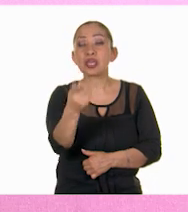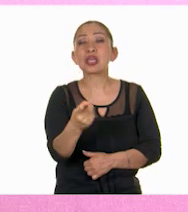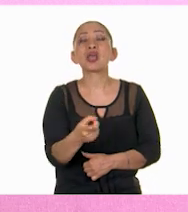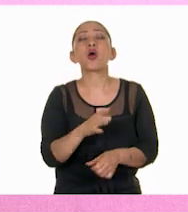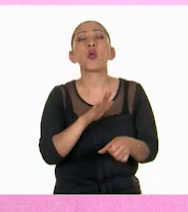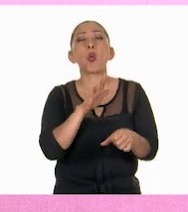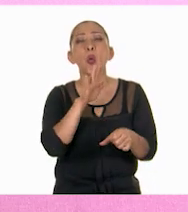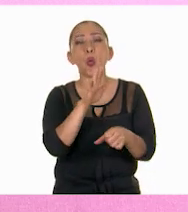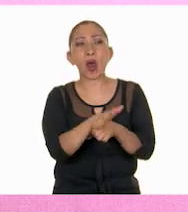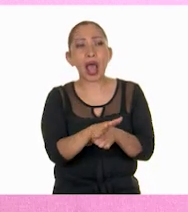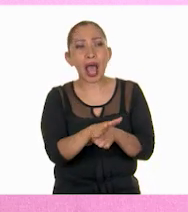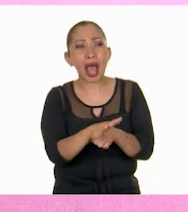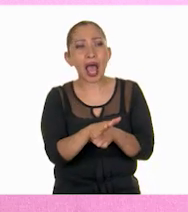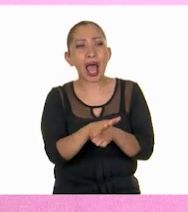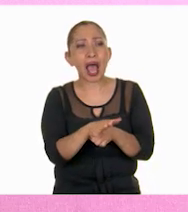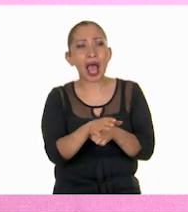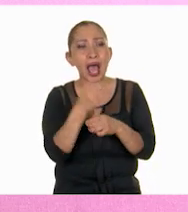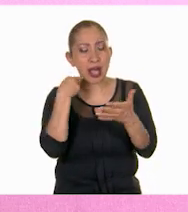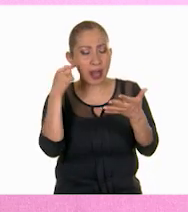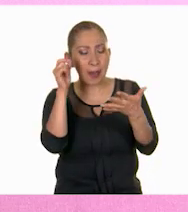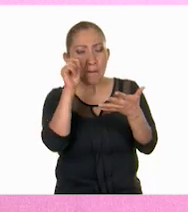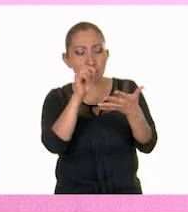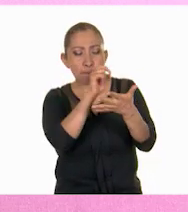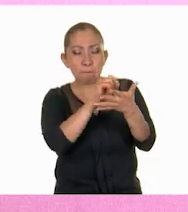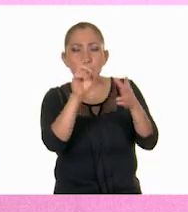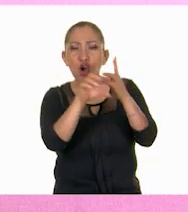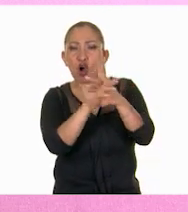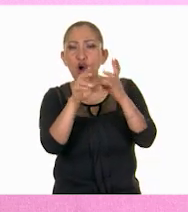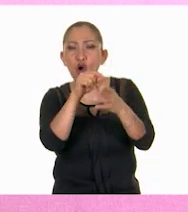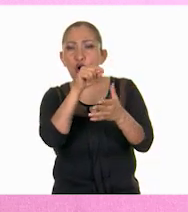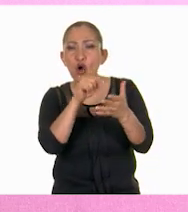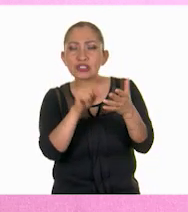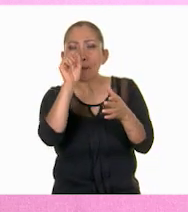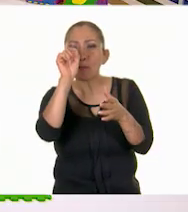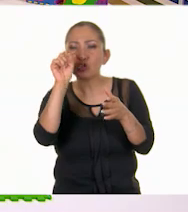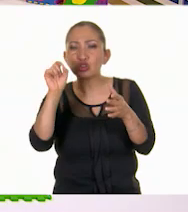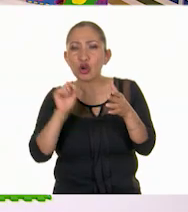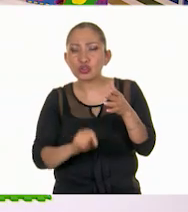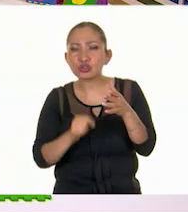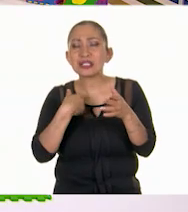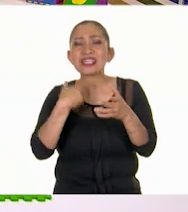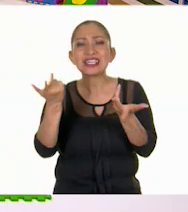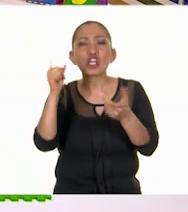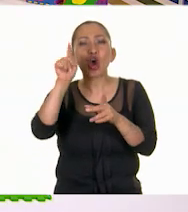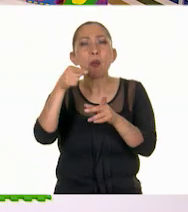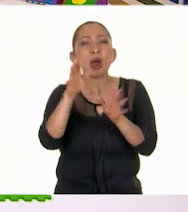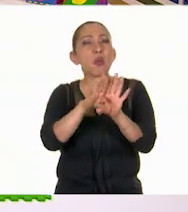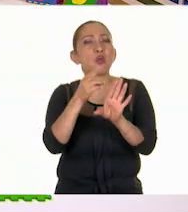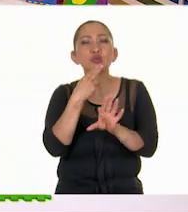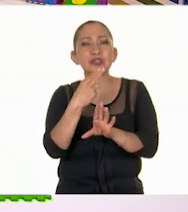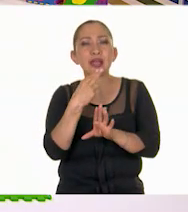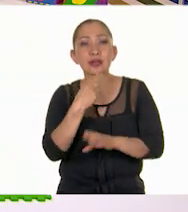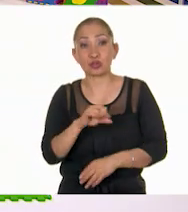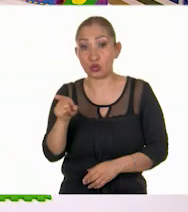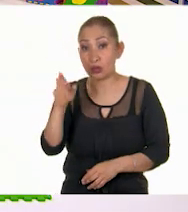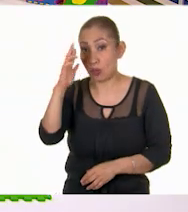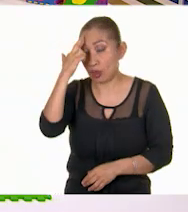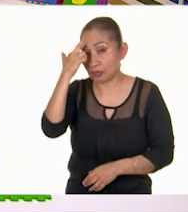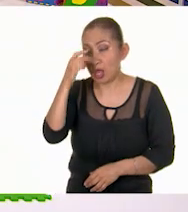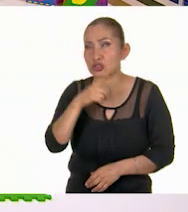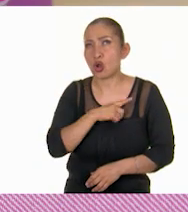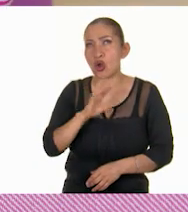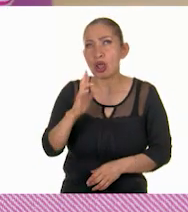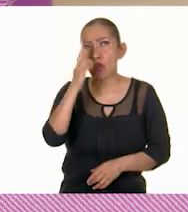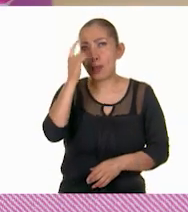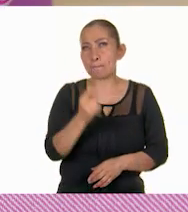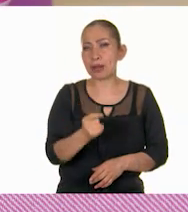tipo de puntos hay en la escritura de un texto y el uso de la coma. ¡Ay, Tina! ¿Recuerdas eso? Solamente